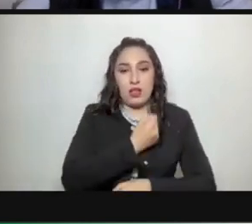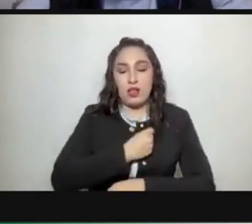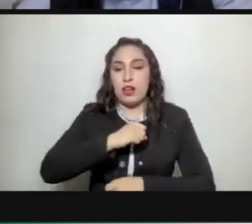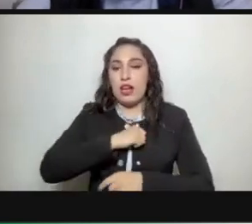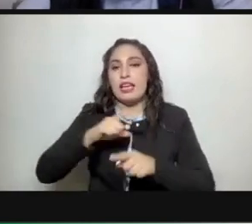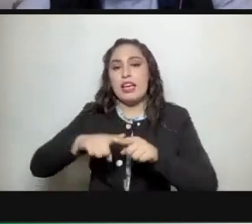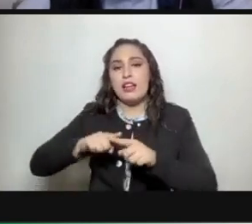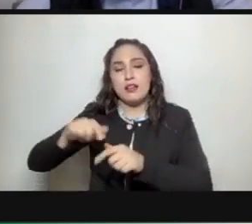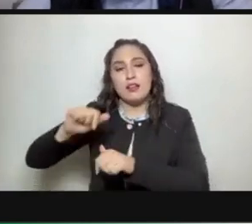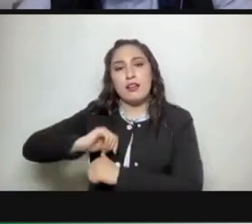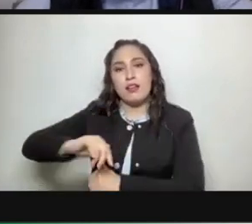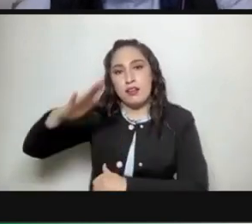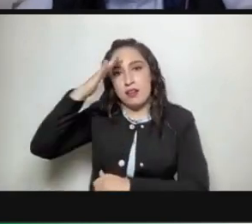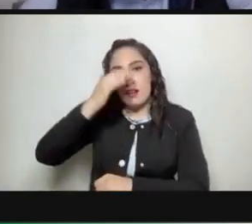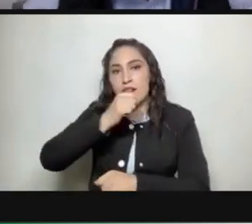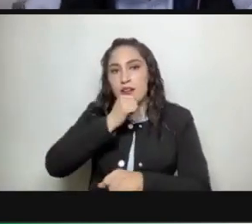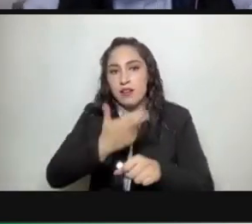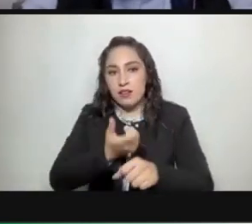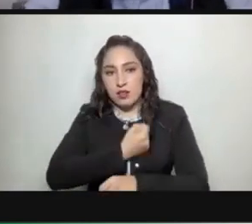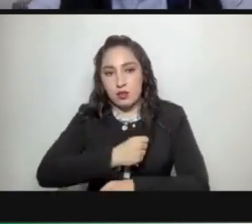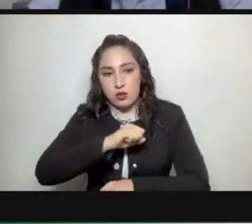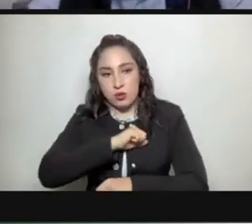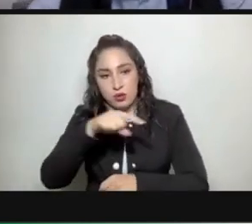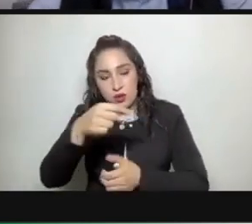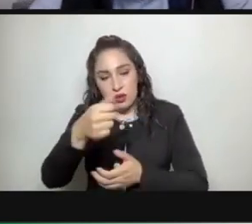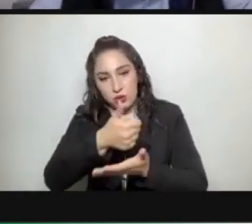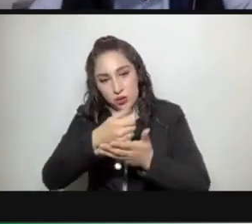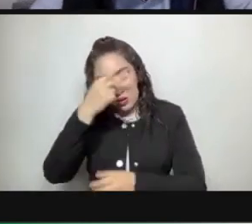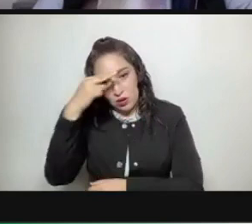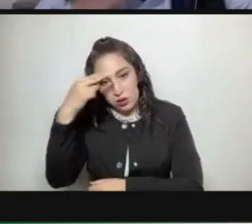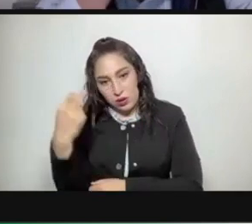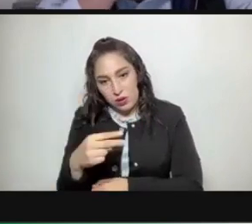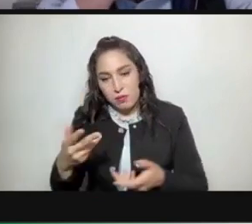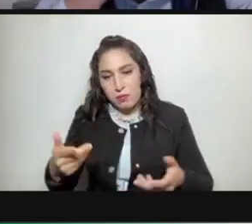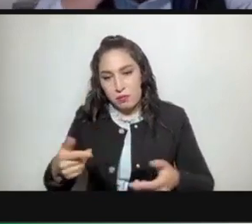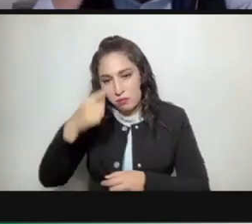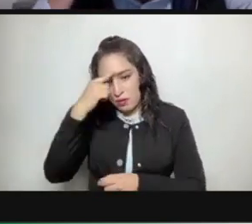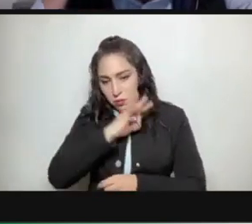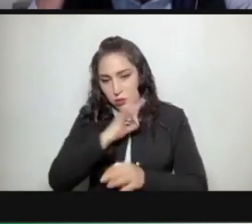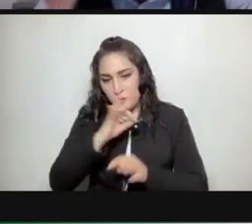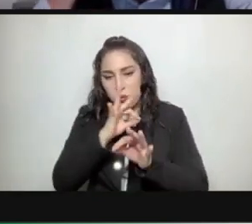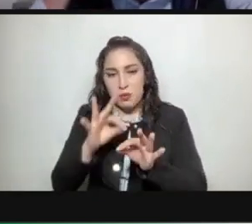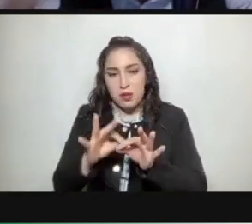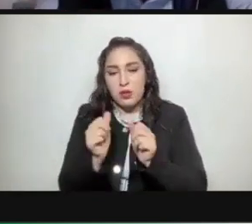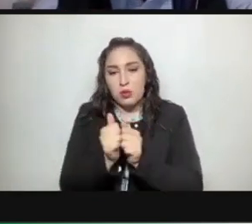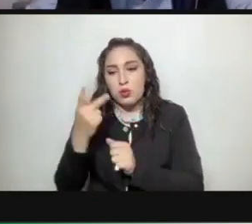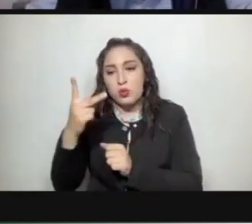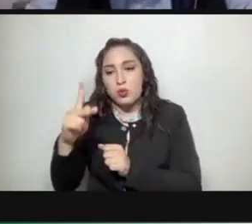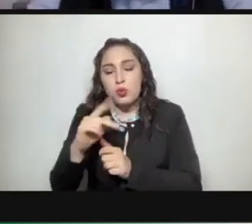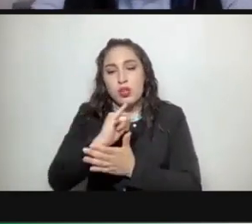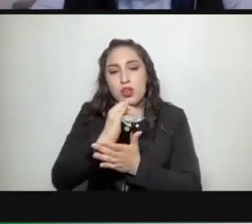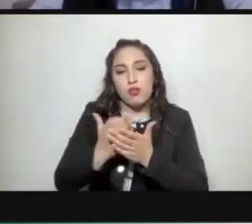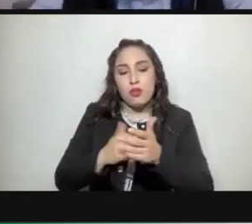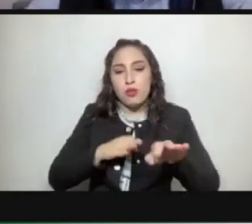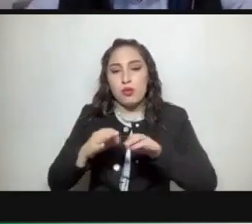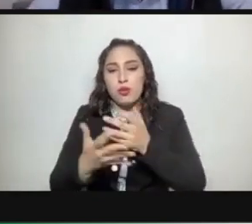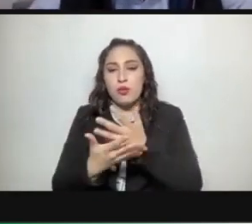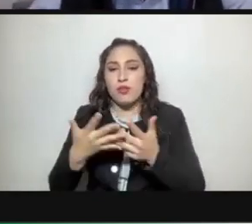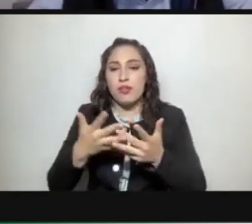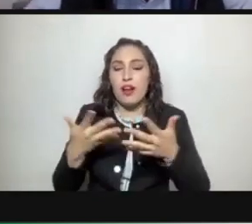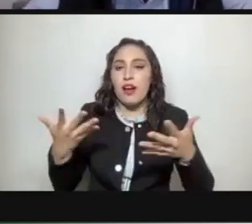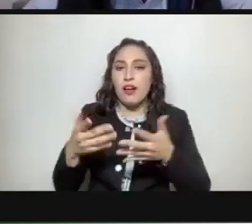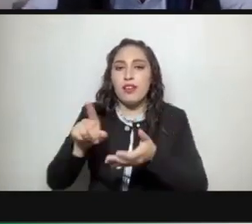titular de la secretaría de salud de la ciudad de México a fin de que rinda su informe acerca de los resultados y acciones llevadas